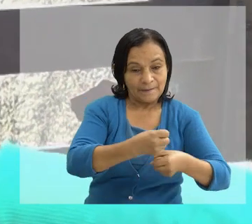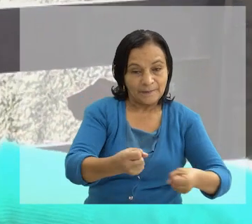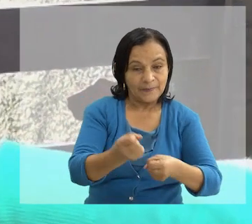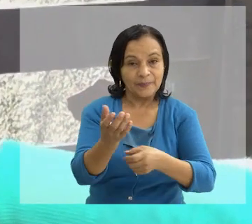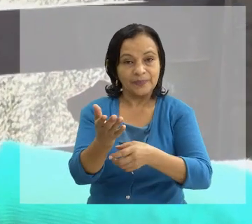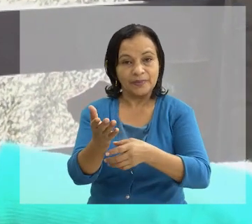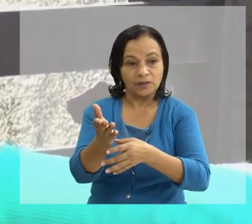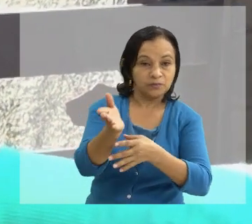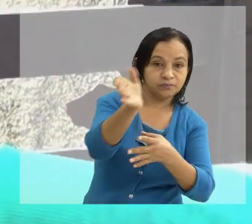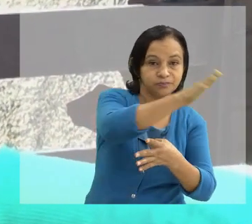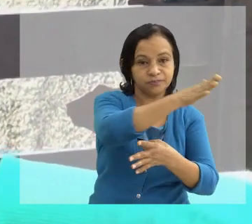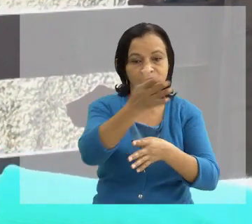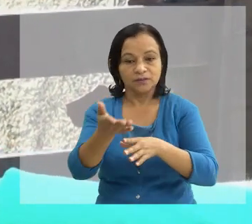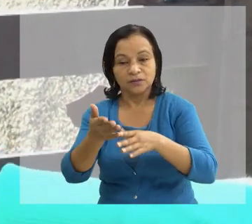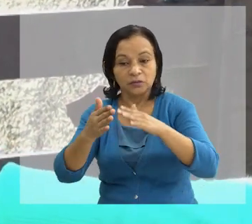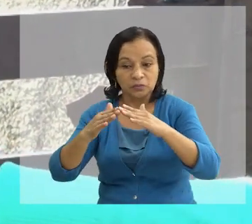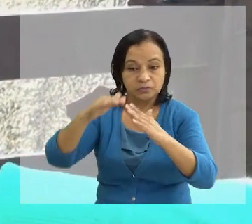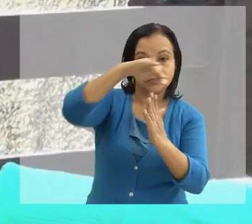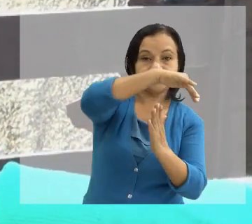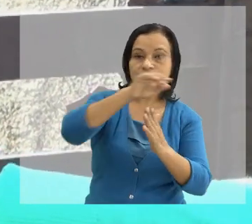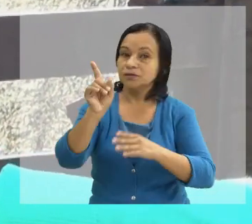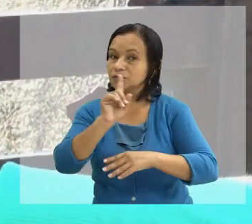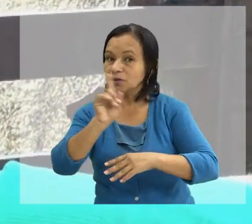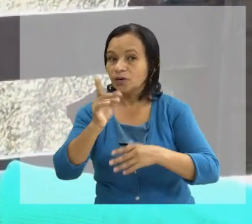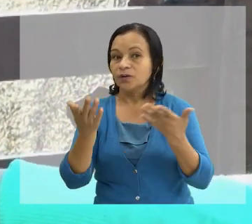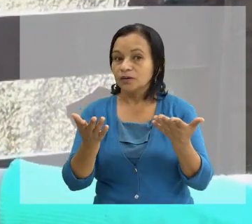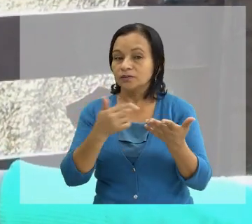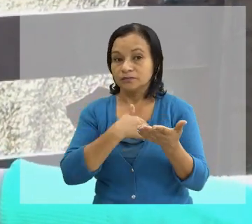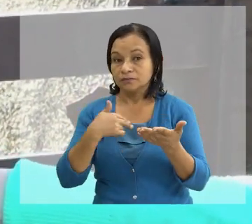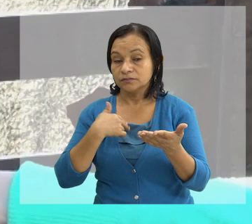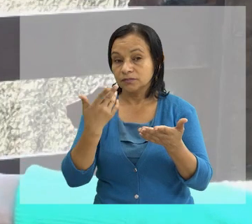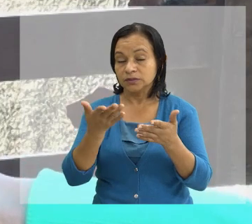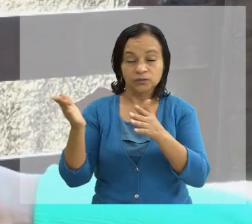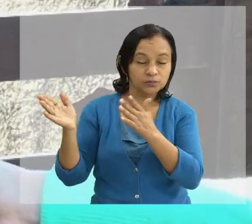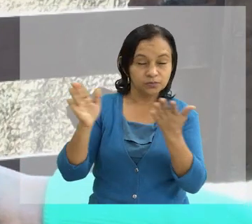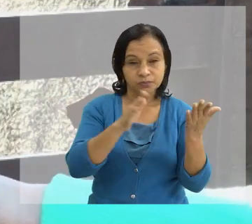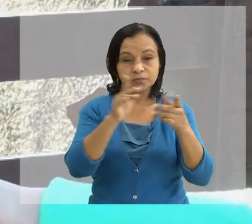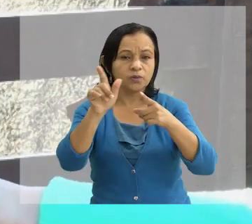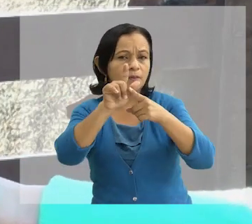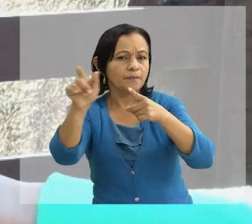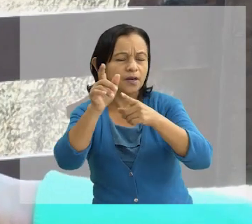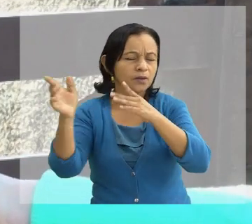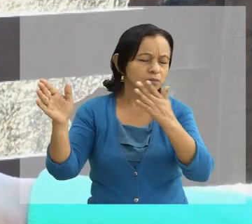para evitar que el viento pues levante los techos. Porque si cuando pega bastante en los meses de viento es muy